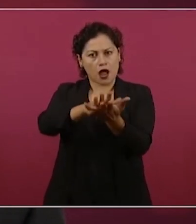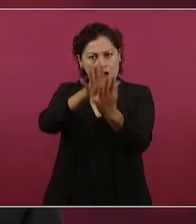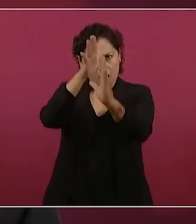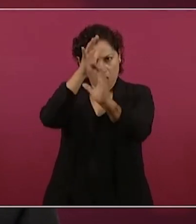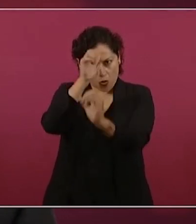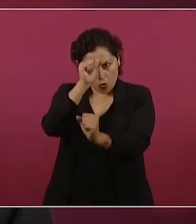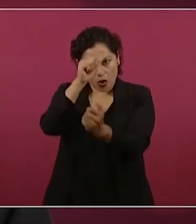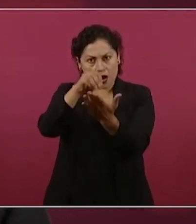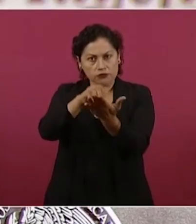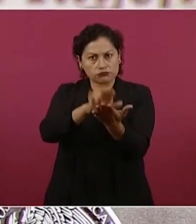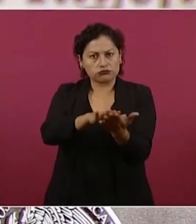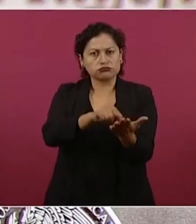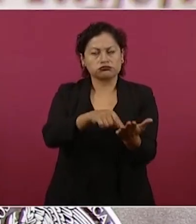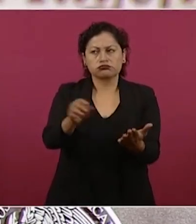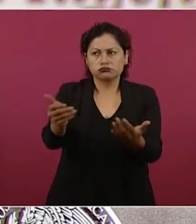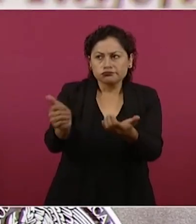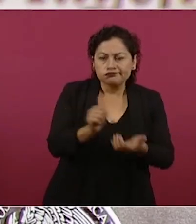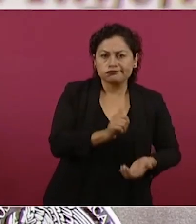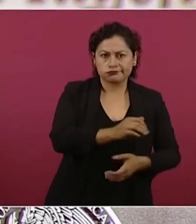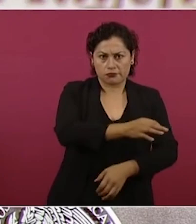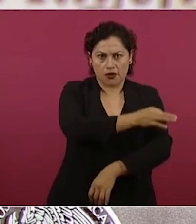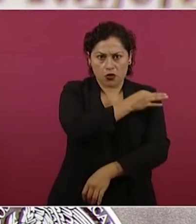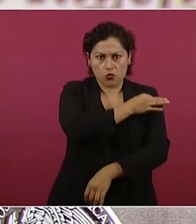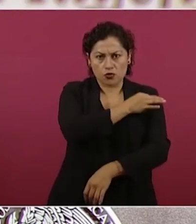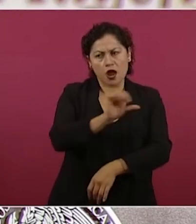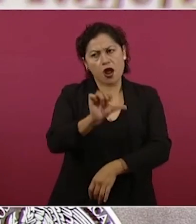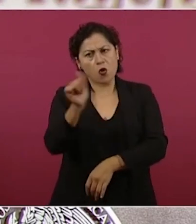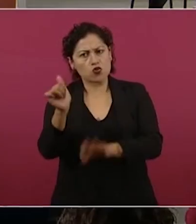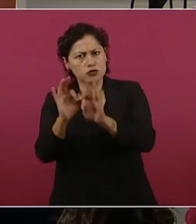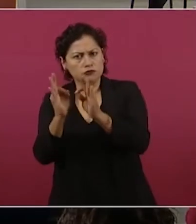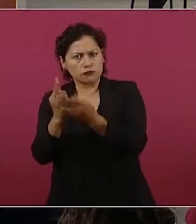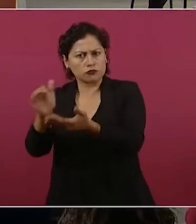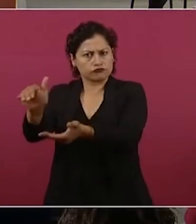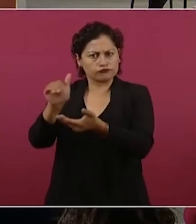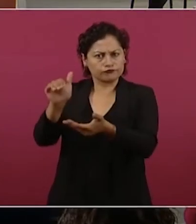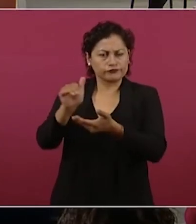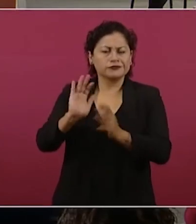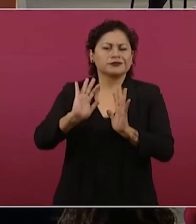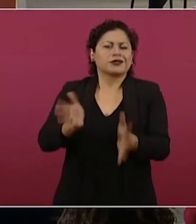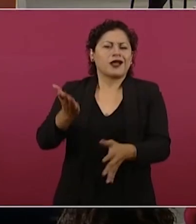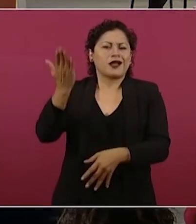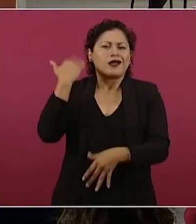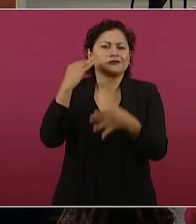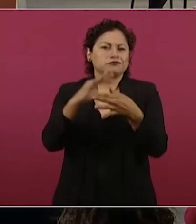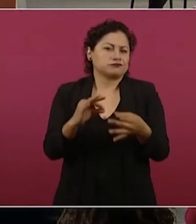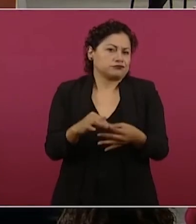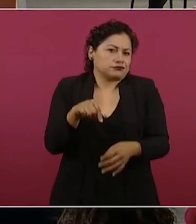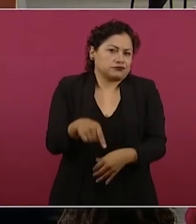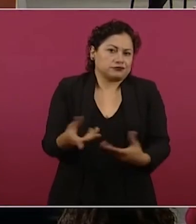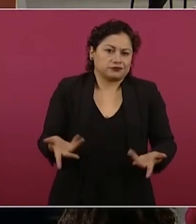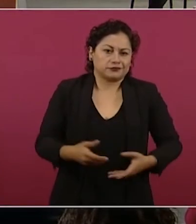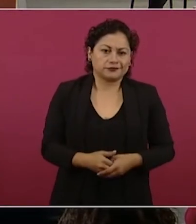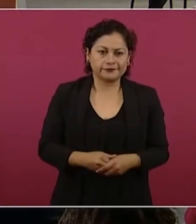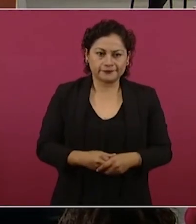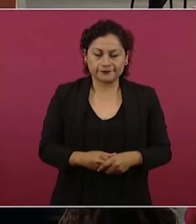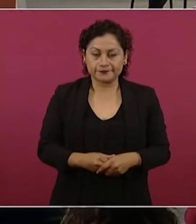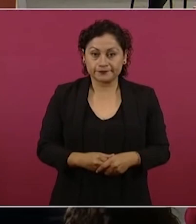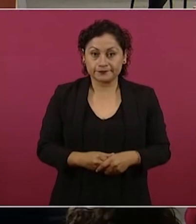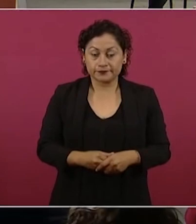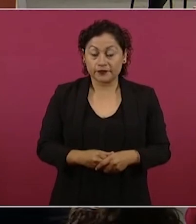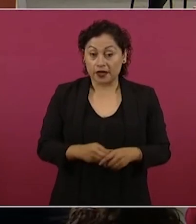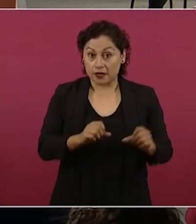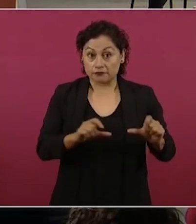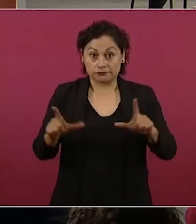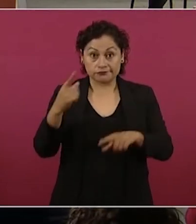para tener vacuna, que los hemos explicado aquí, por supuesto. Y lo que vemos en la última lámina es que son